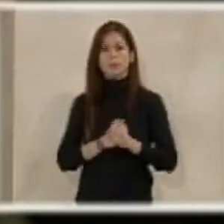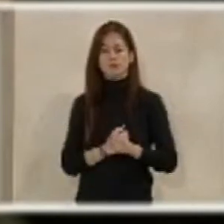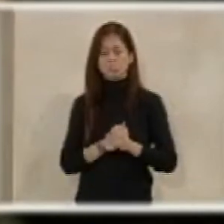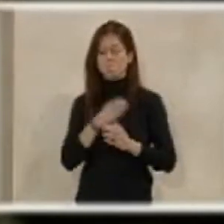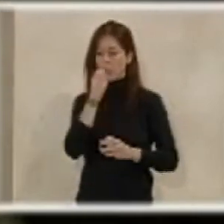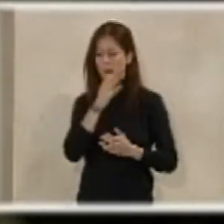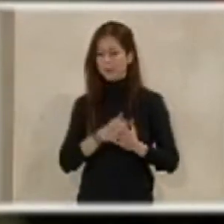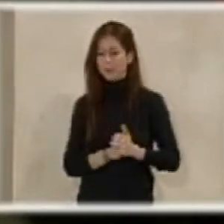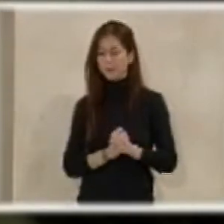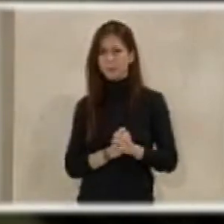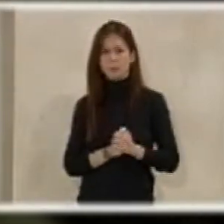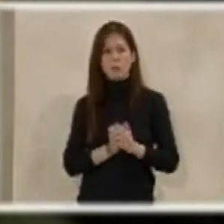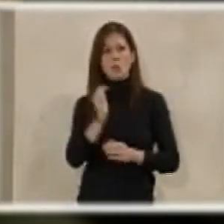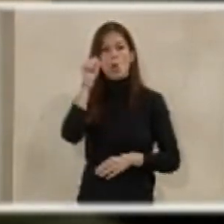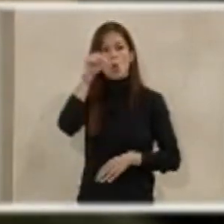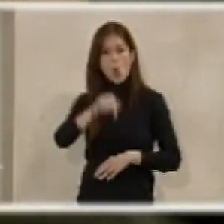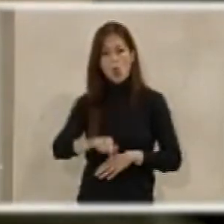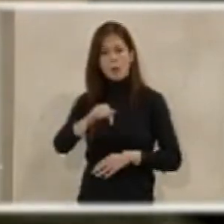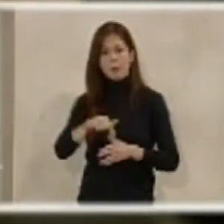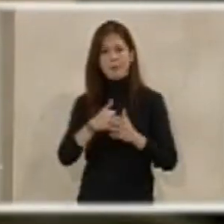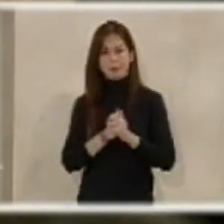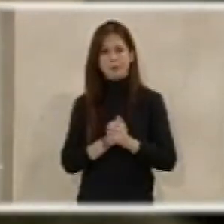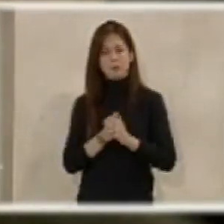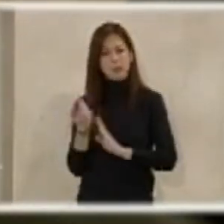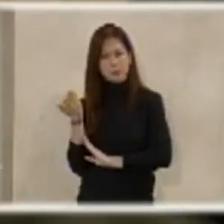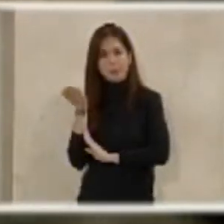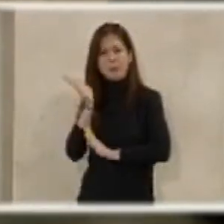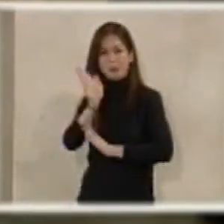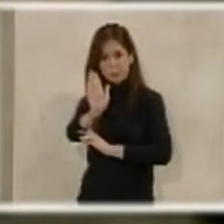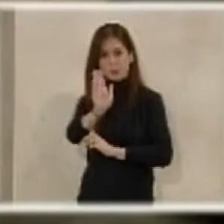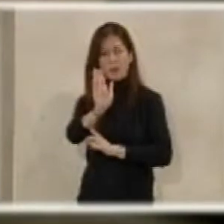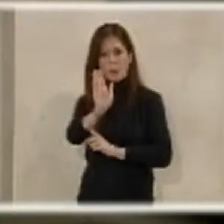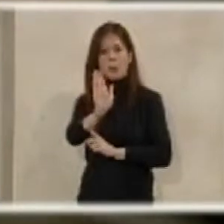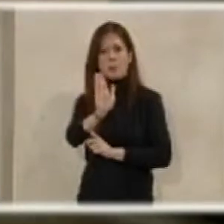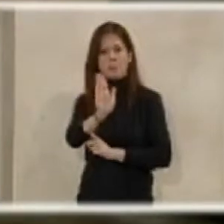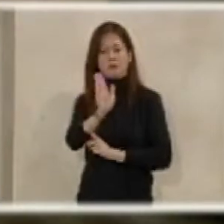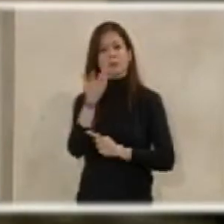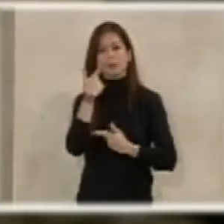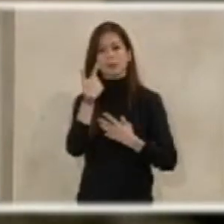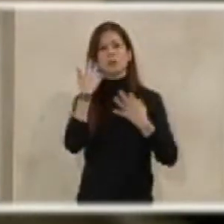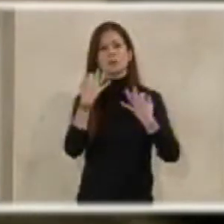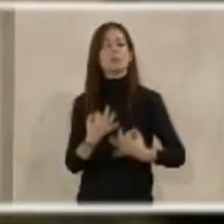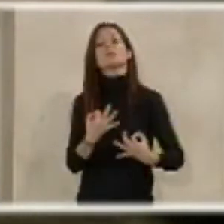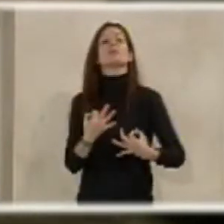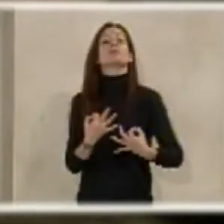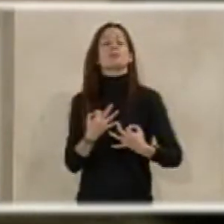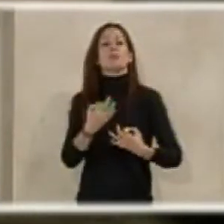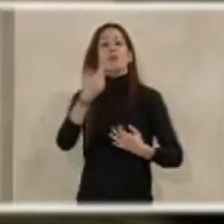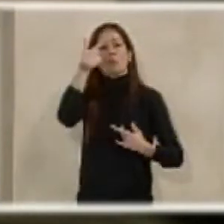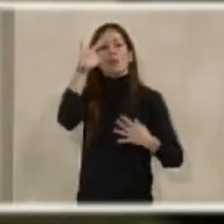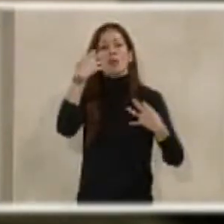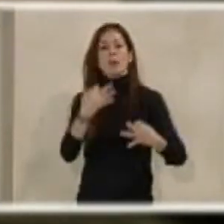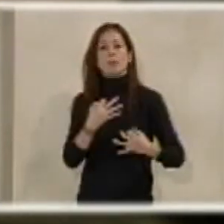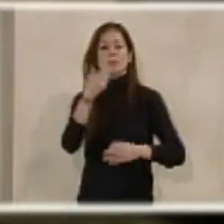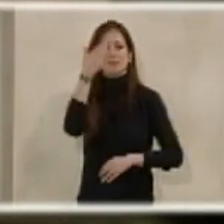Bien, hoy traemos aquí una moción que realmente creemos que